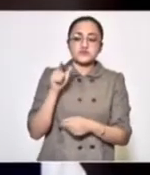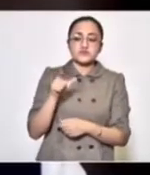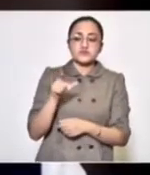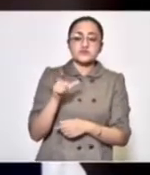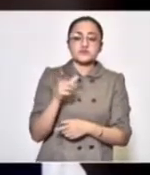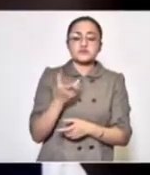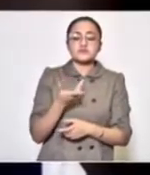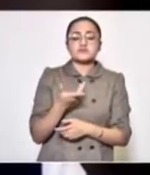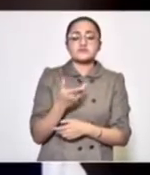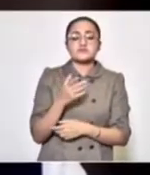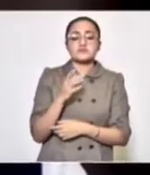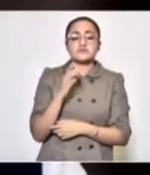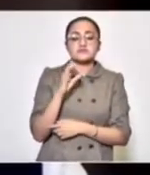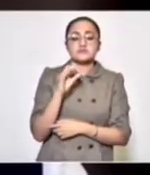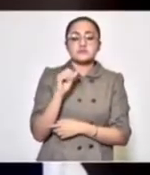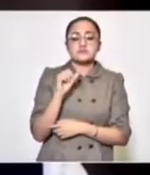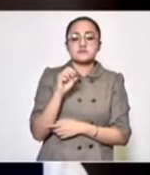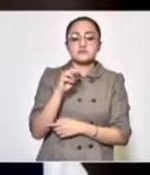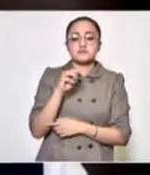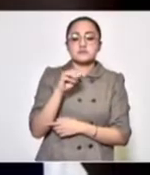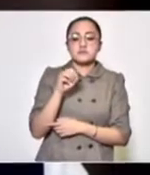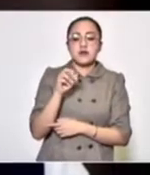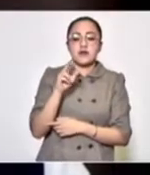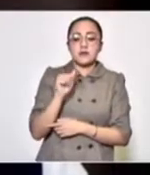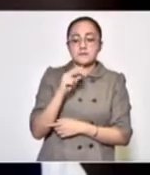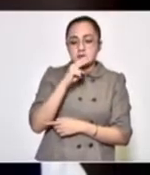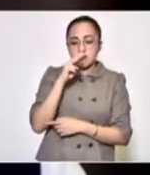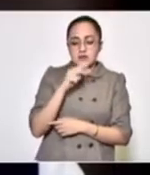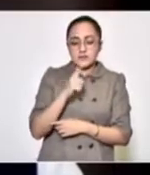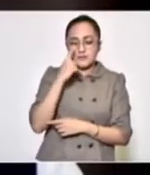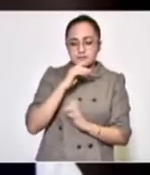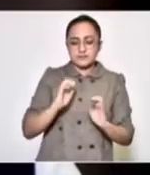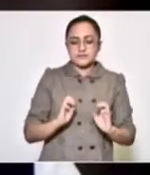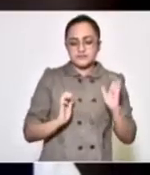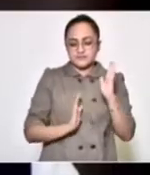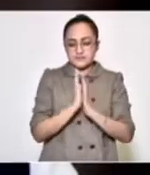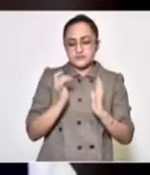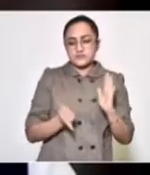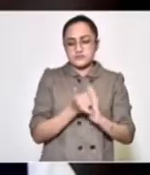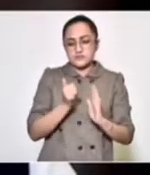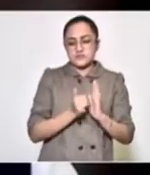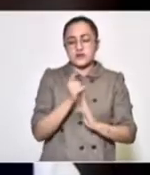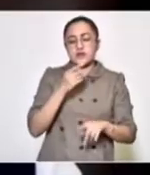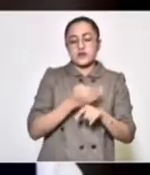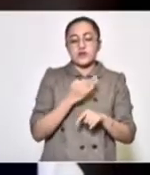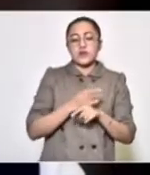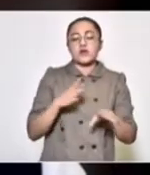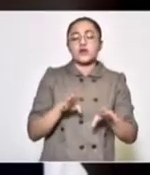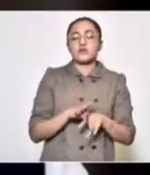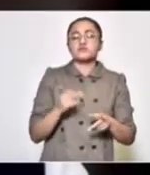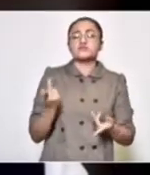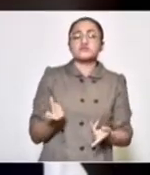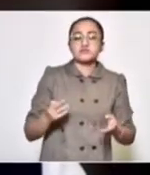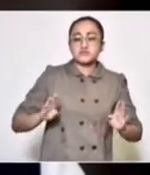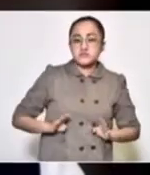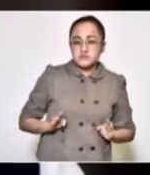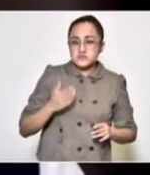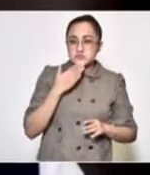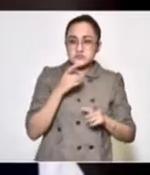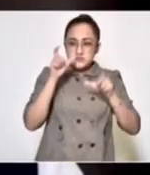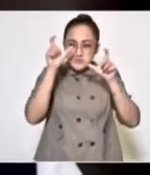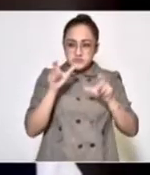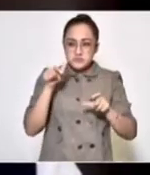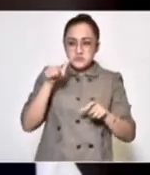contrató a la Cámara Mexicana de la Industria de la Construcción para realizar estudios para el análisis del comportamiento estructural, no